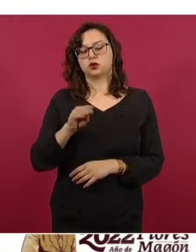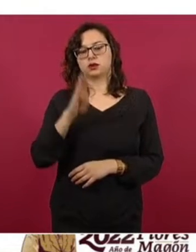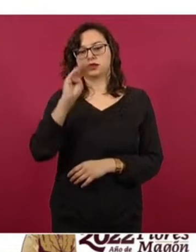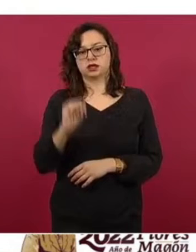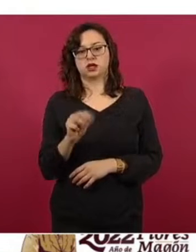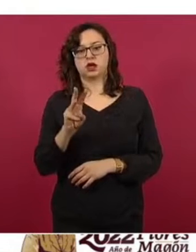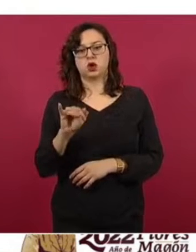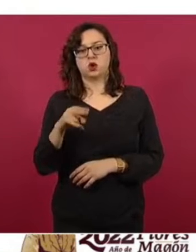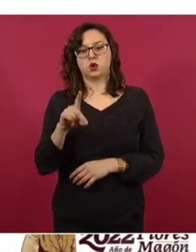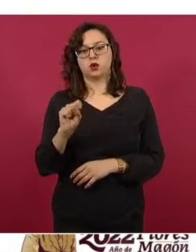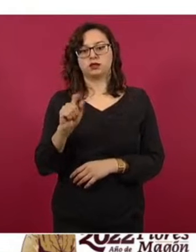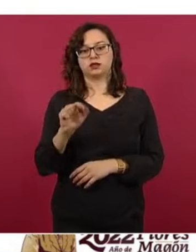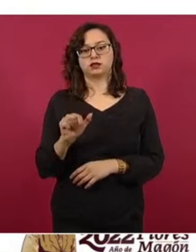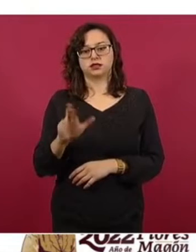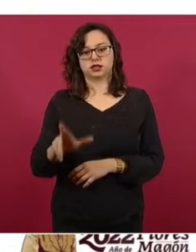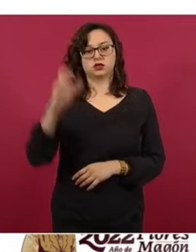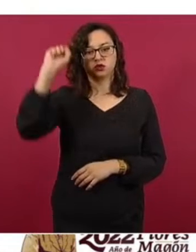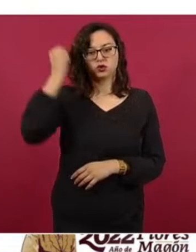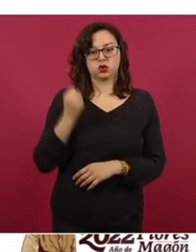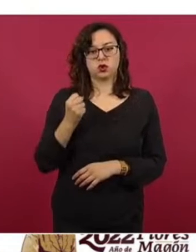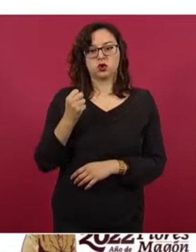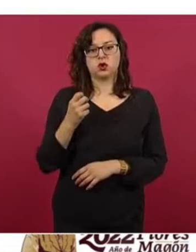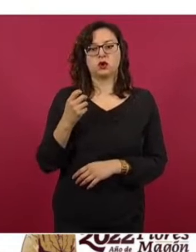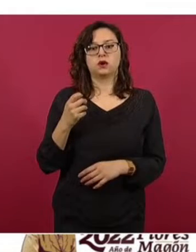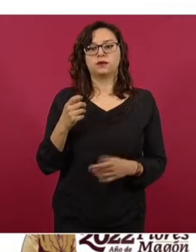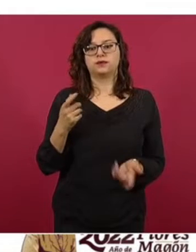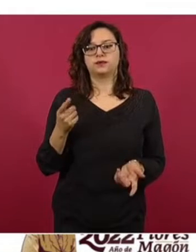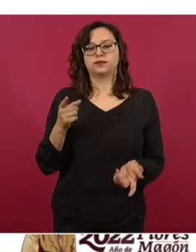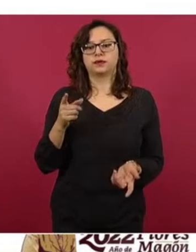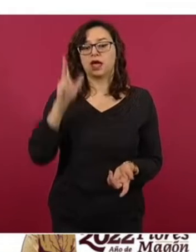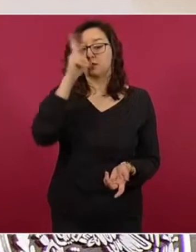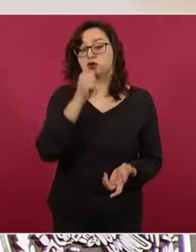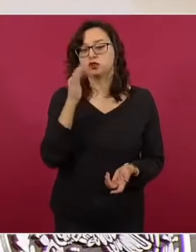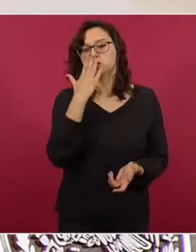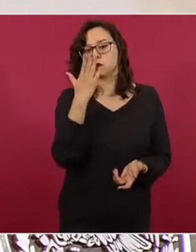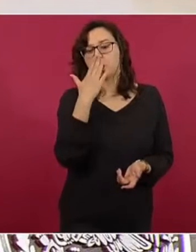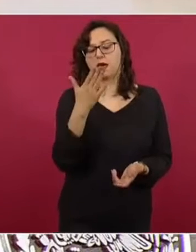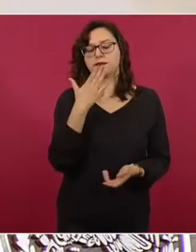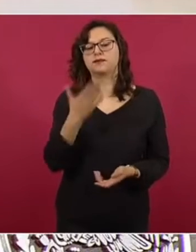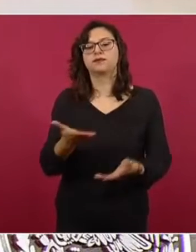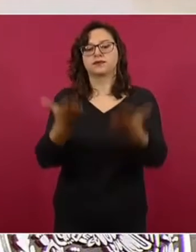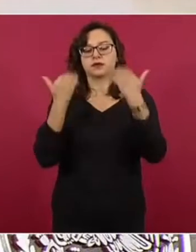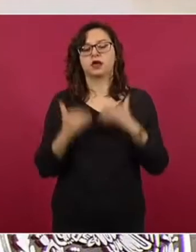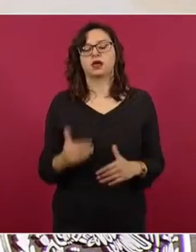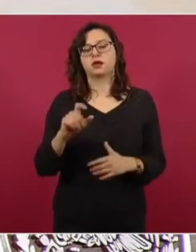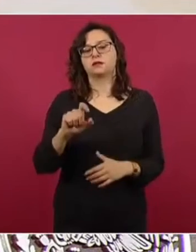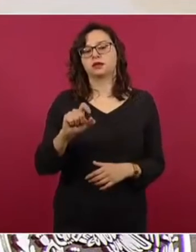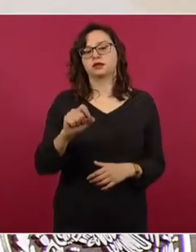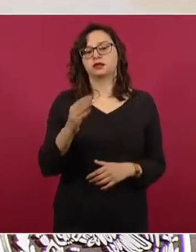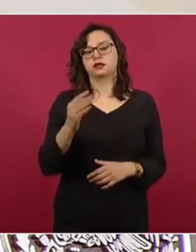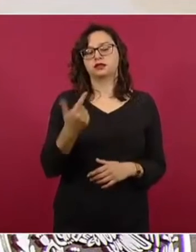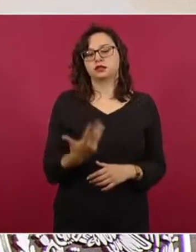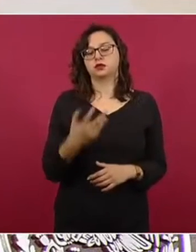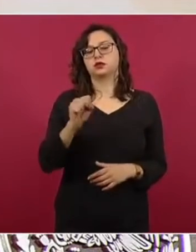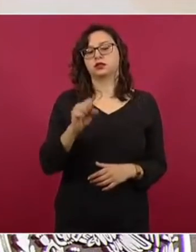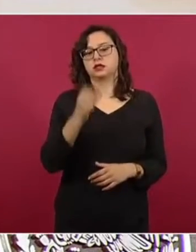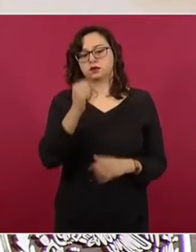Hermosillo, Sonora y Quick Gas en Culiacán, Sinaloa, 26 pesos con 69 centavos. También